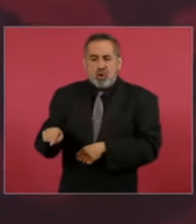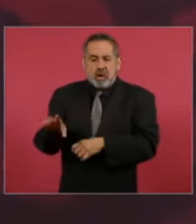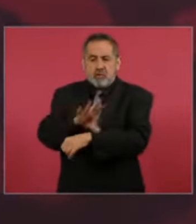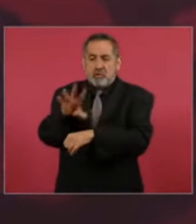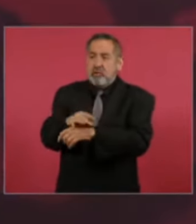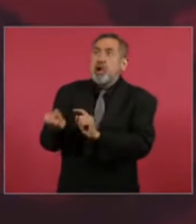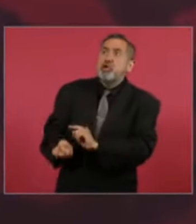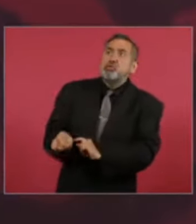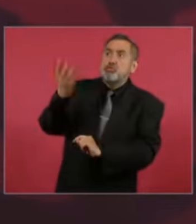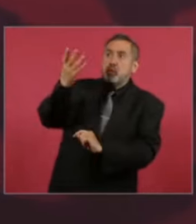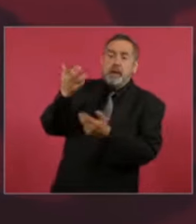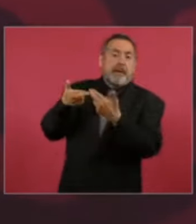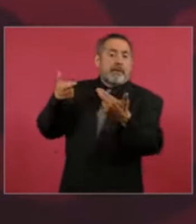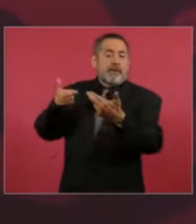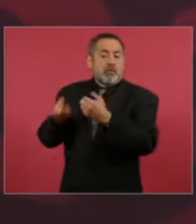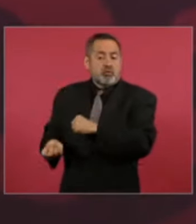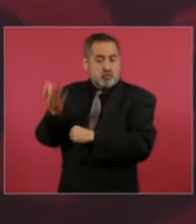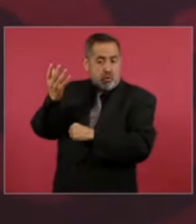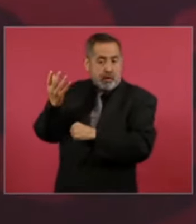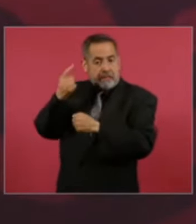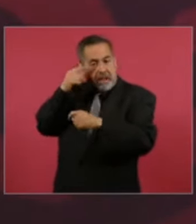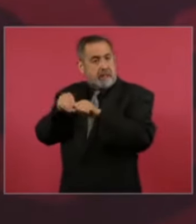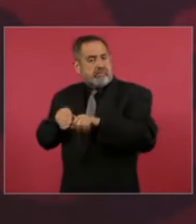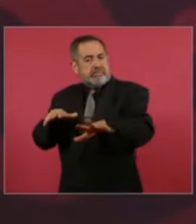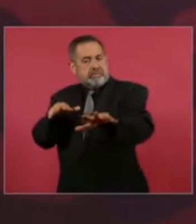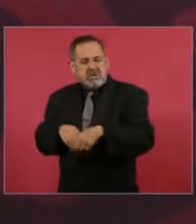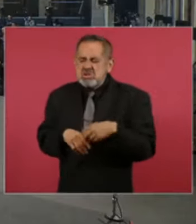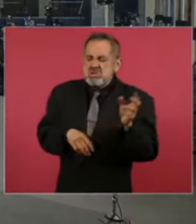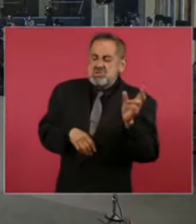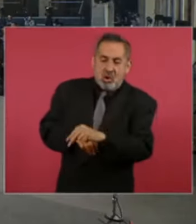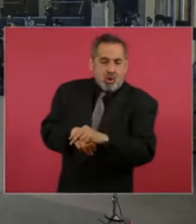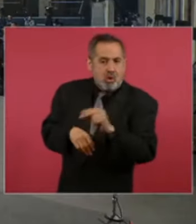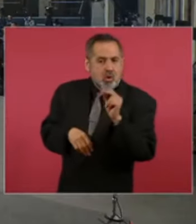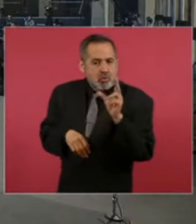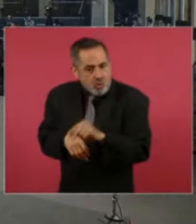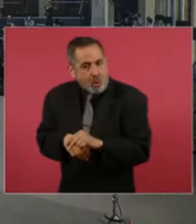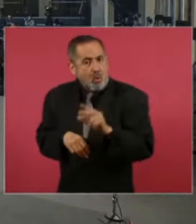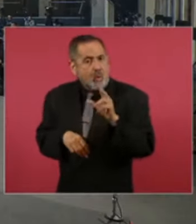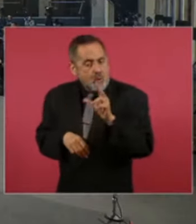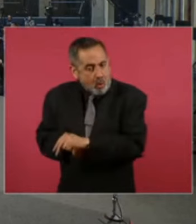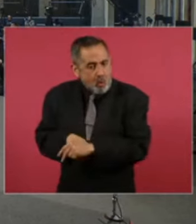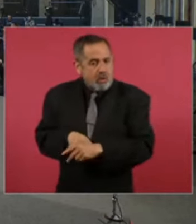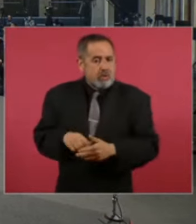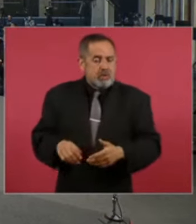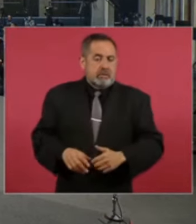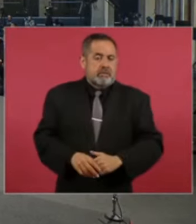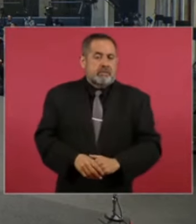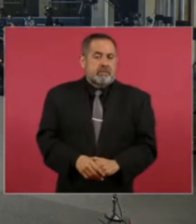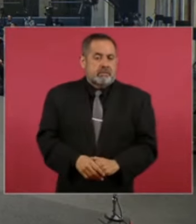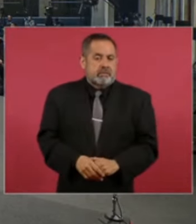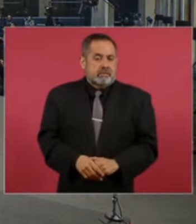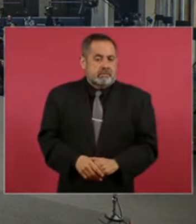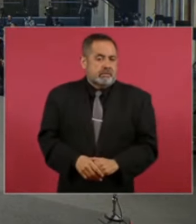Amigos y amigas, y es que tienen de lado al Poder Judicial. Por eso el presidente está